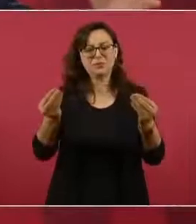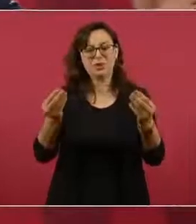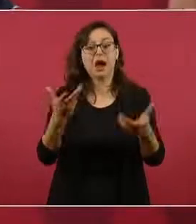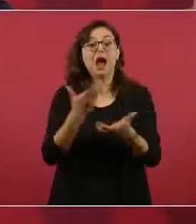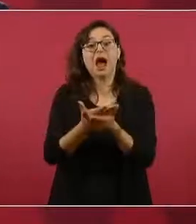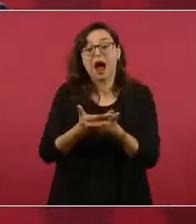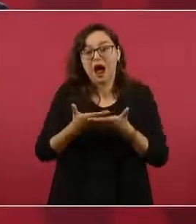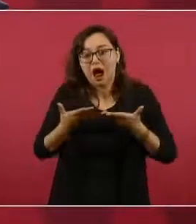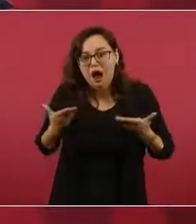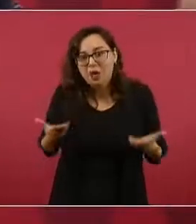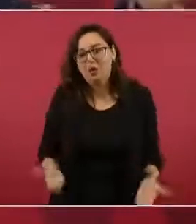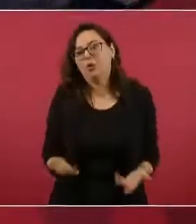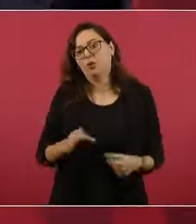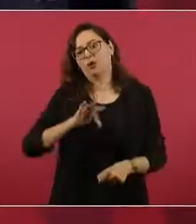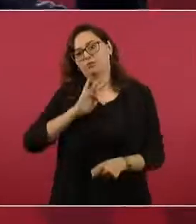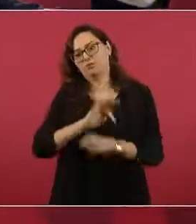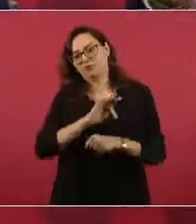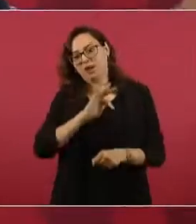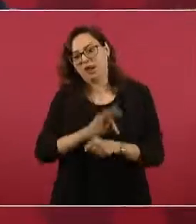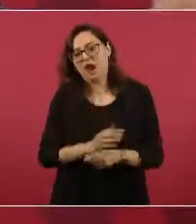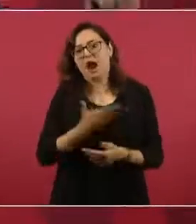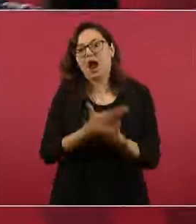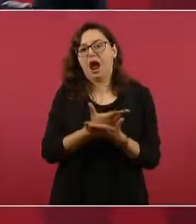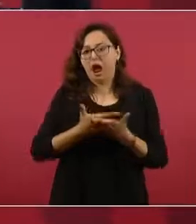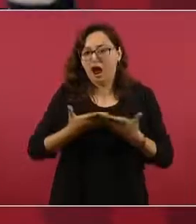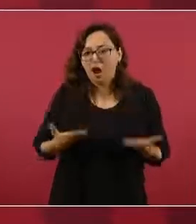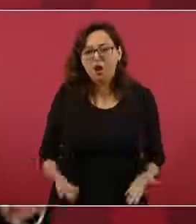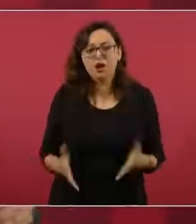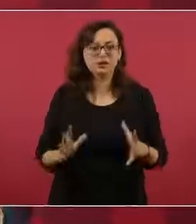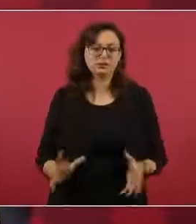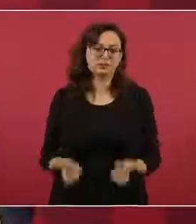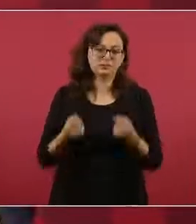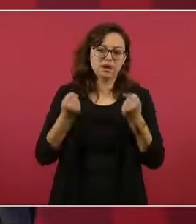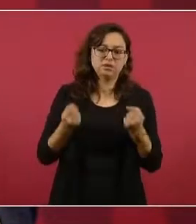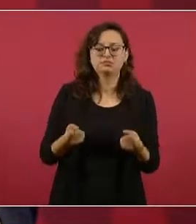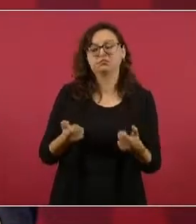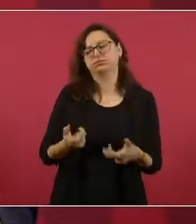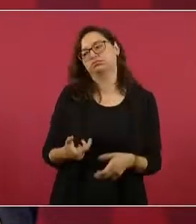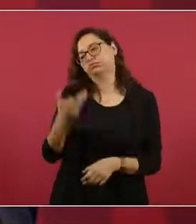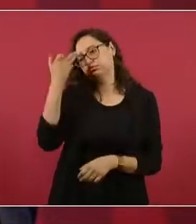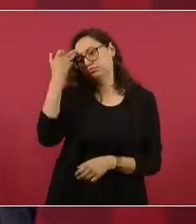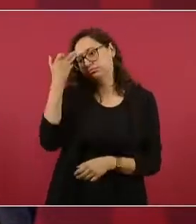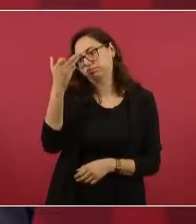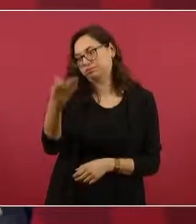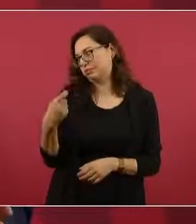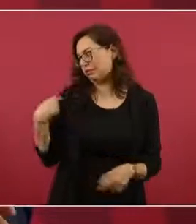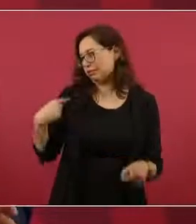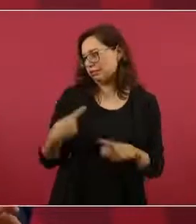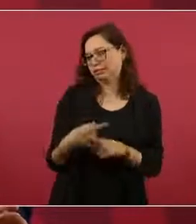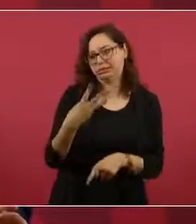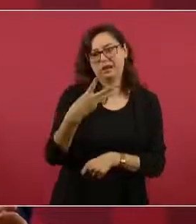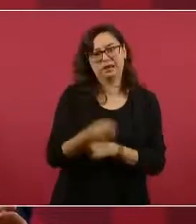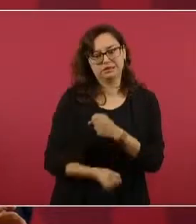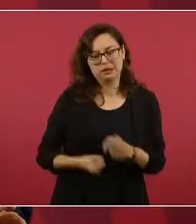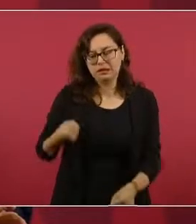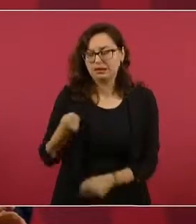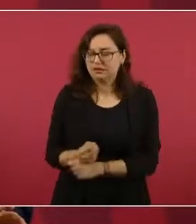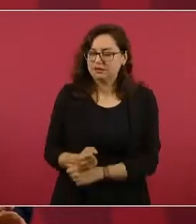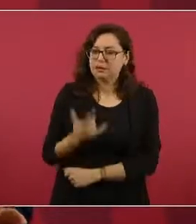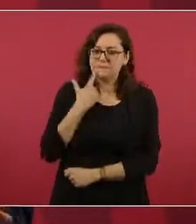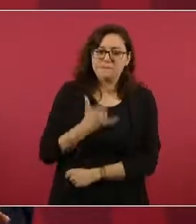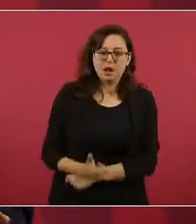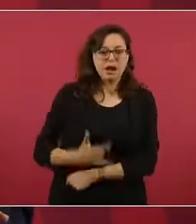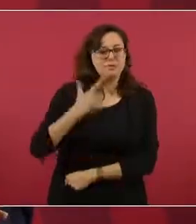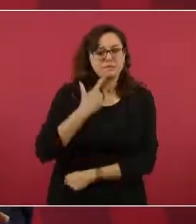porque nos ha llevado tiempo, porque fue mucho lo